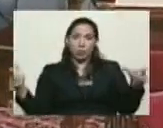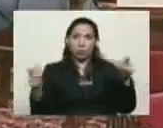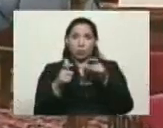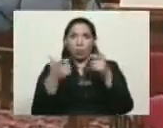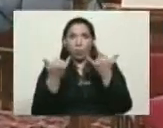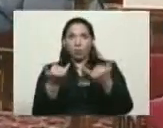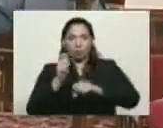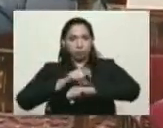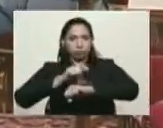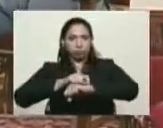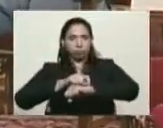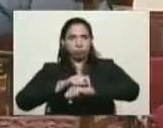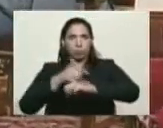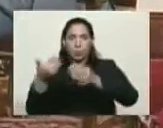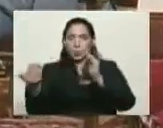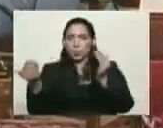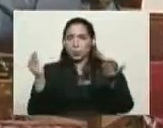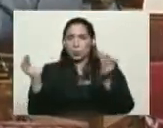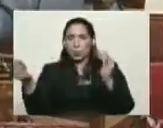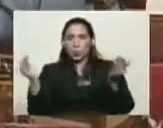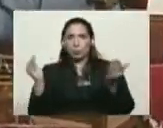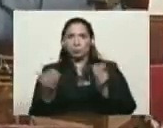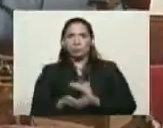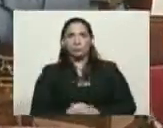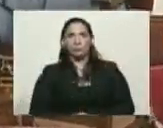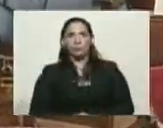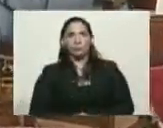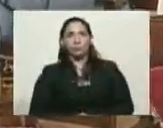a esta hora ambos diplomáticos.